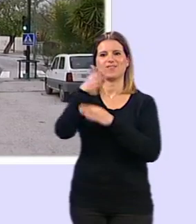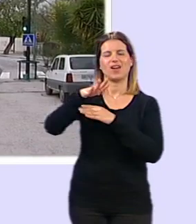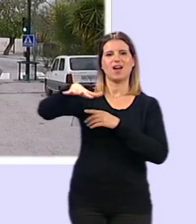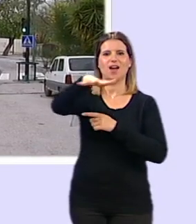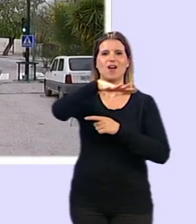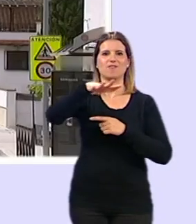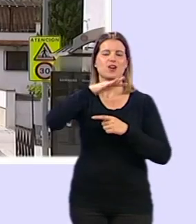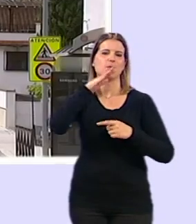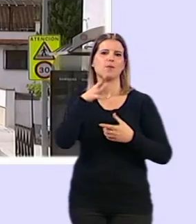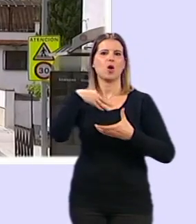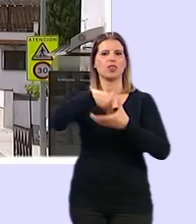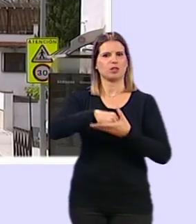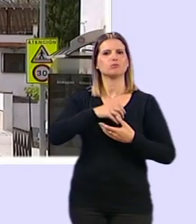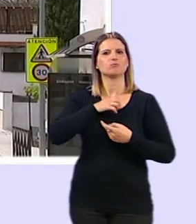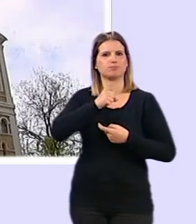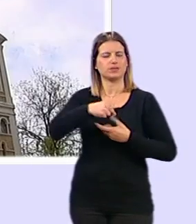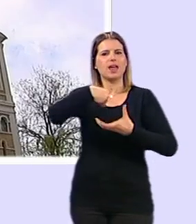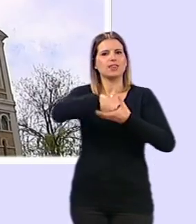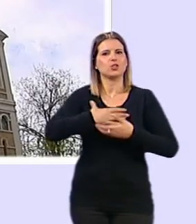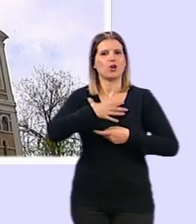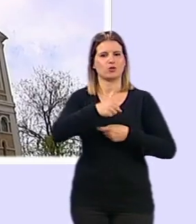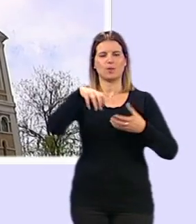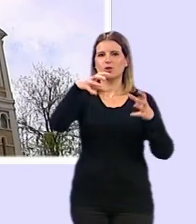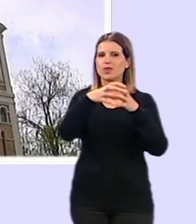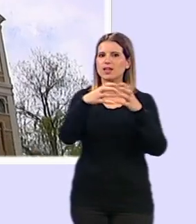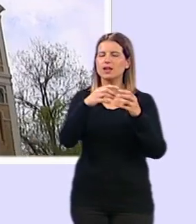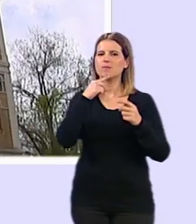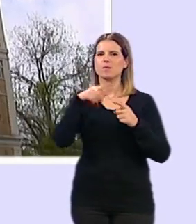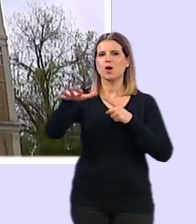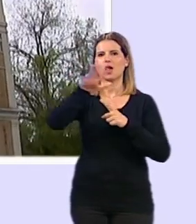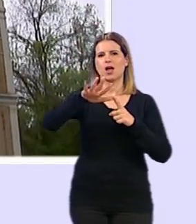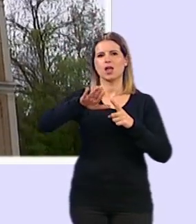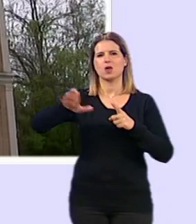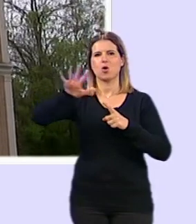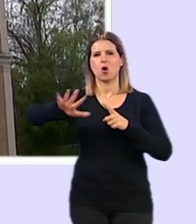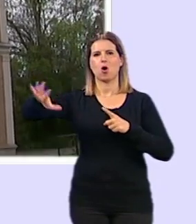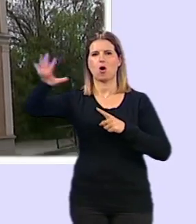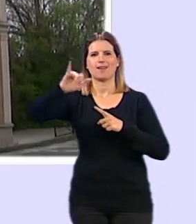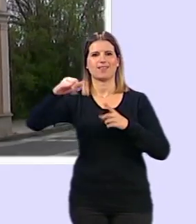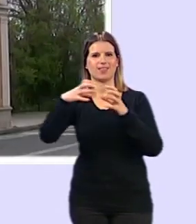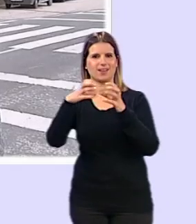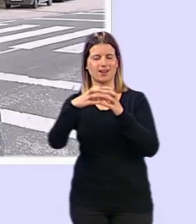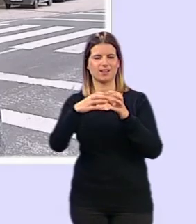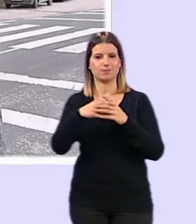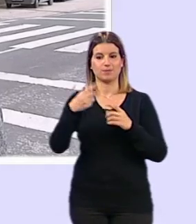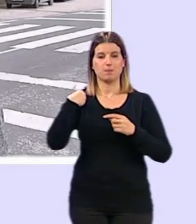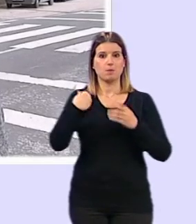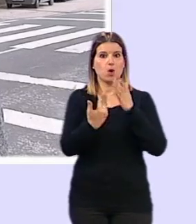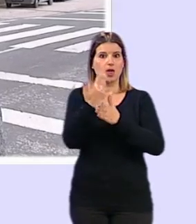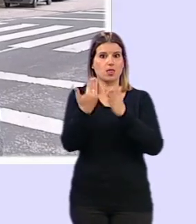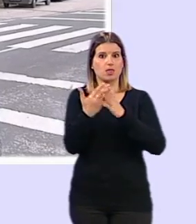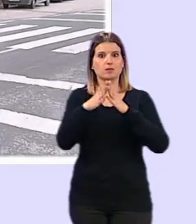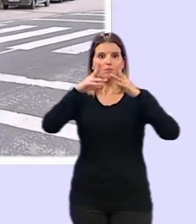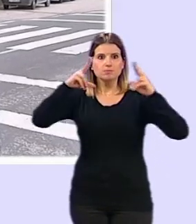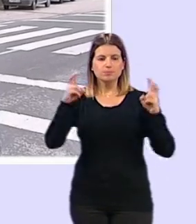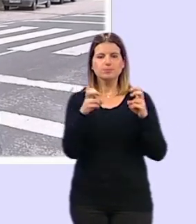este barrio que depende del ayuntamiento de la ciudad y que se sitúa en la cara nororiental de Granada. Y en estos días de confinamiento